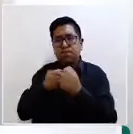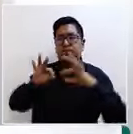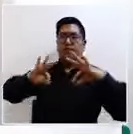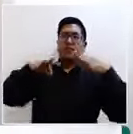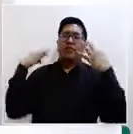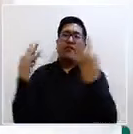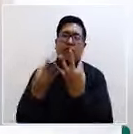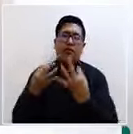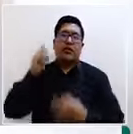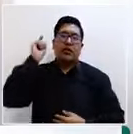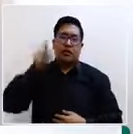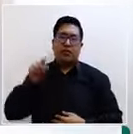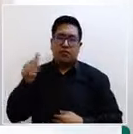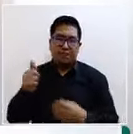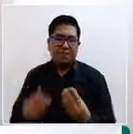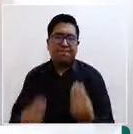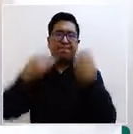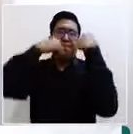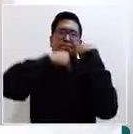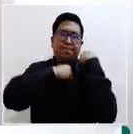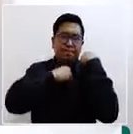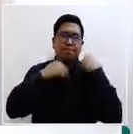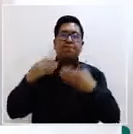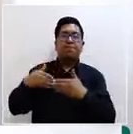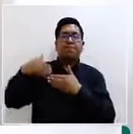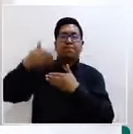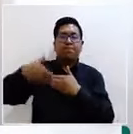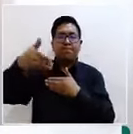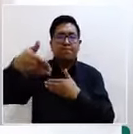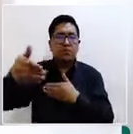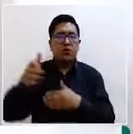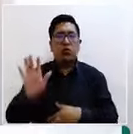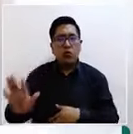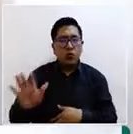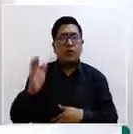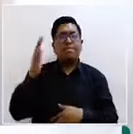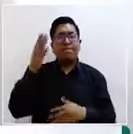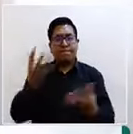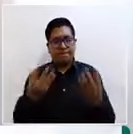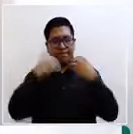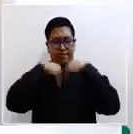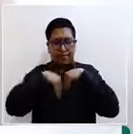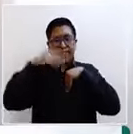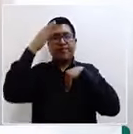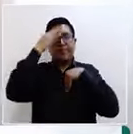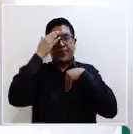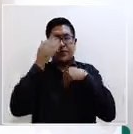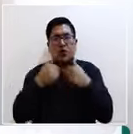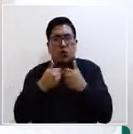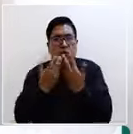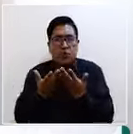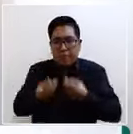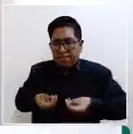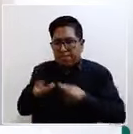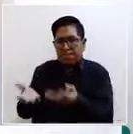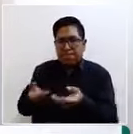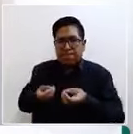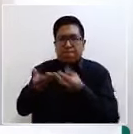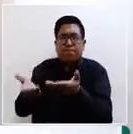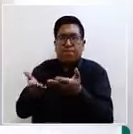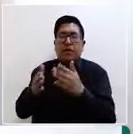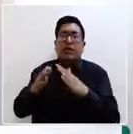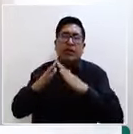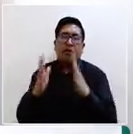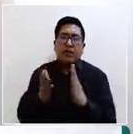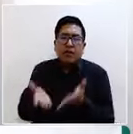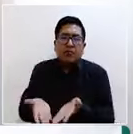familias para que tengan la capacidad y las habilidades y los conocimientos para dar ese entorno seguro